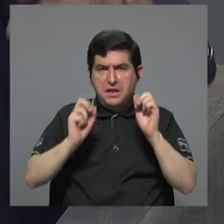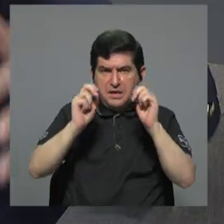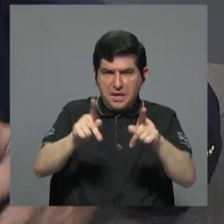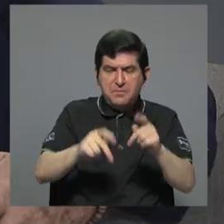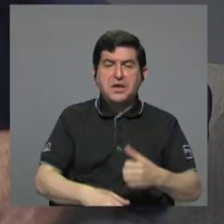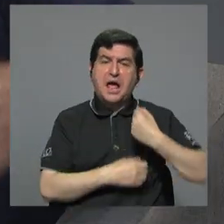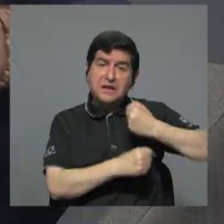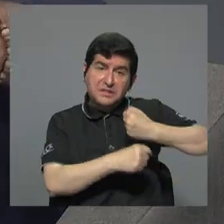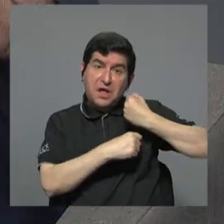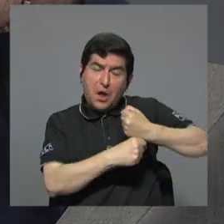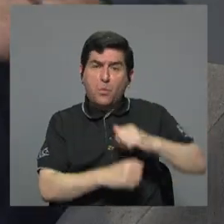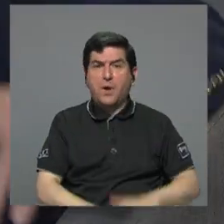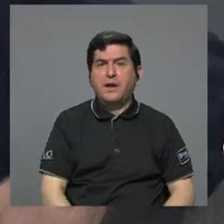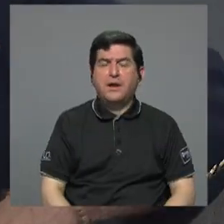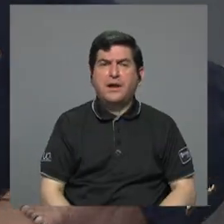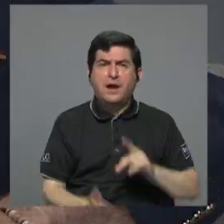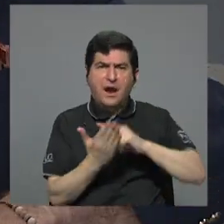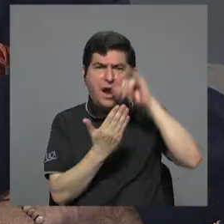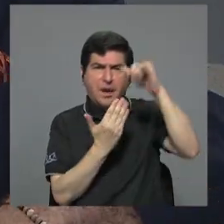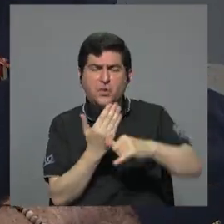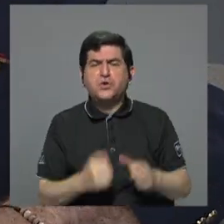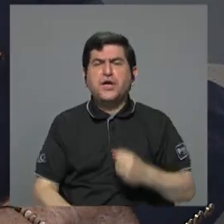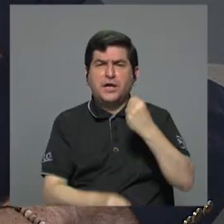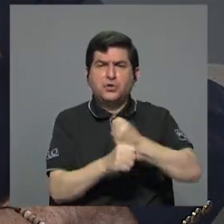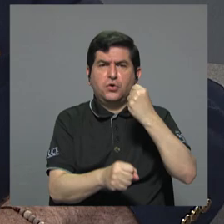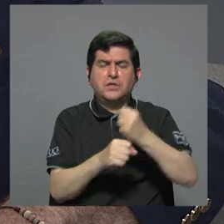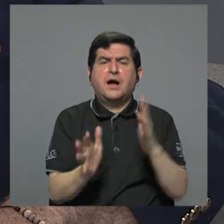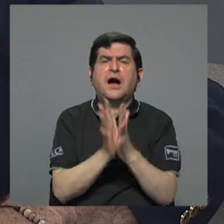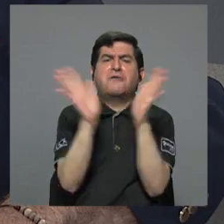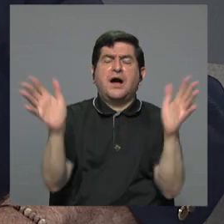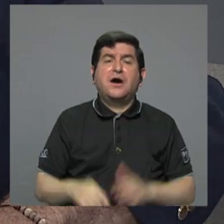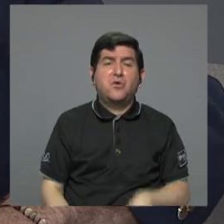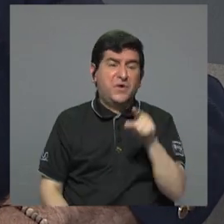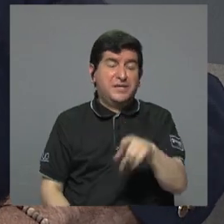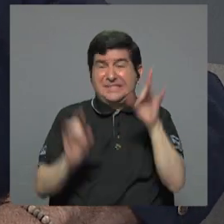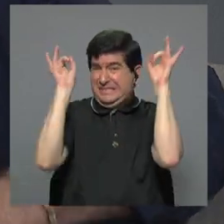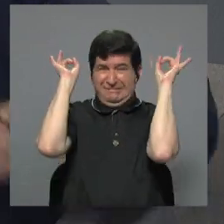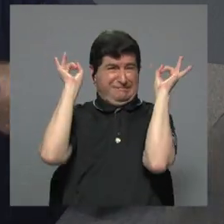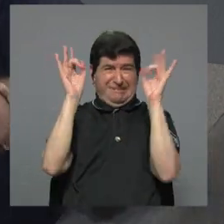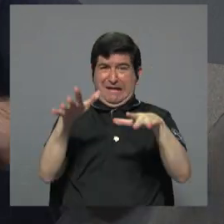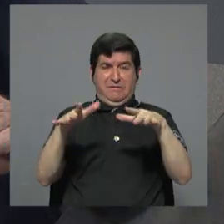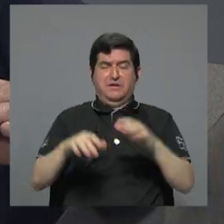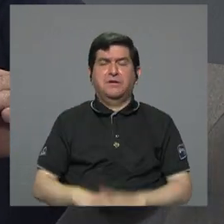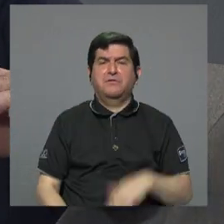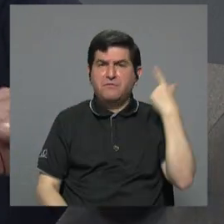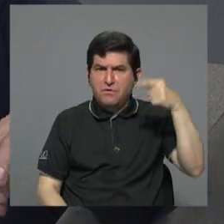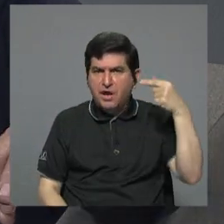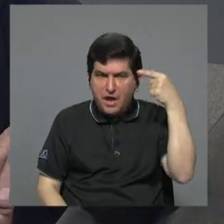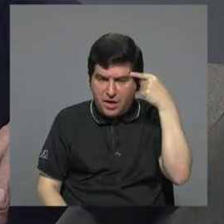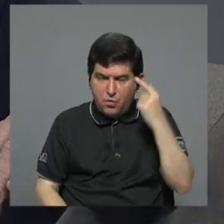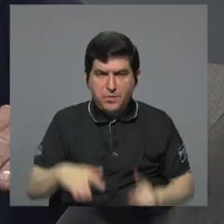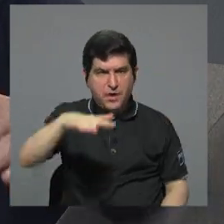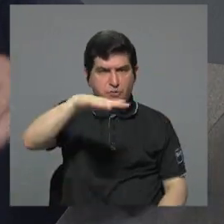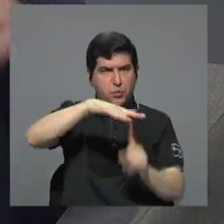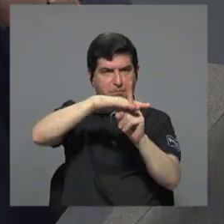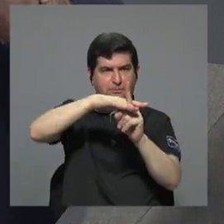las hueltas, el proyecto de empleo público. El proyecto de empleo público es un mamarracho. Este gobierno, desde que llegó, le compró